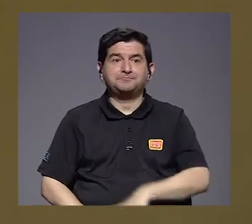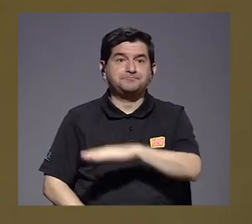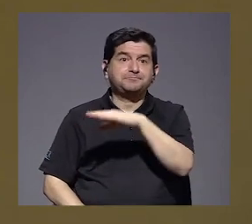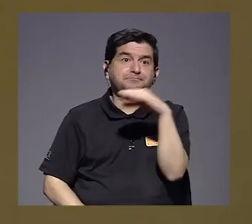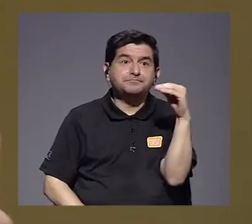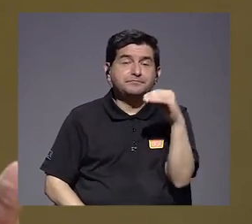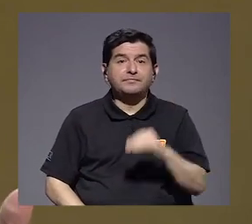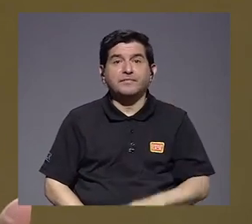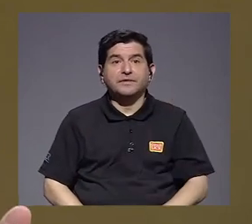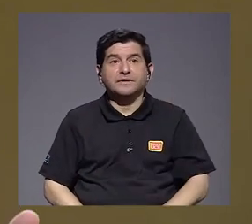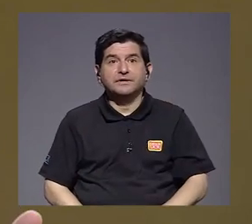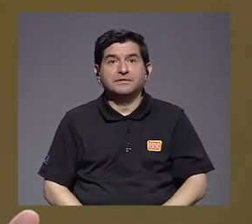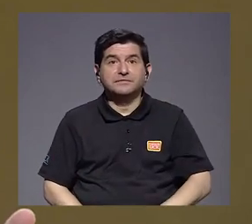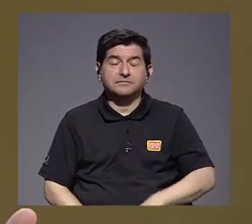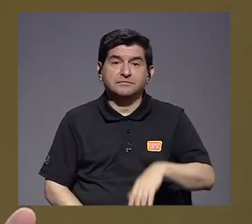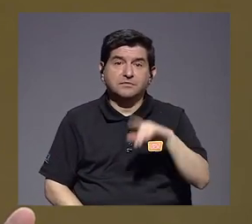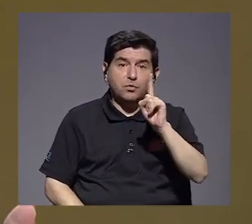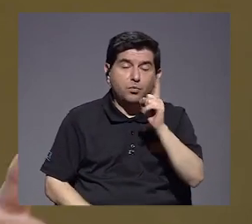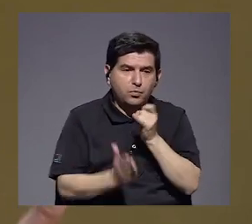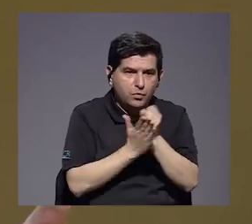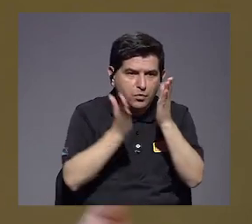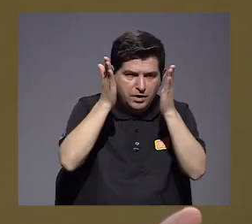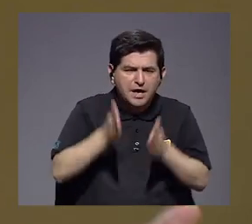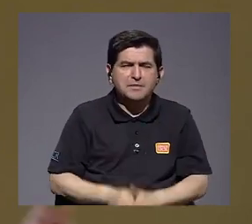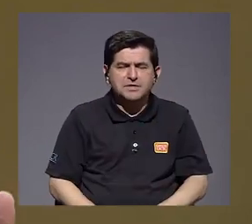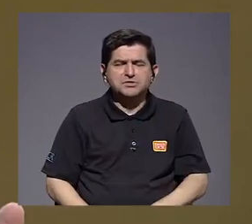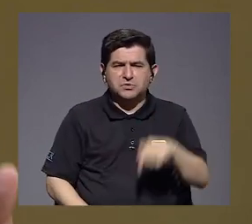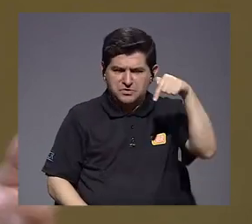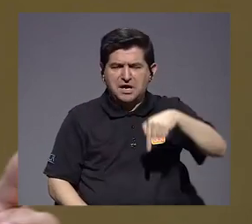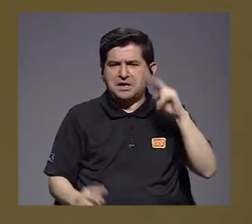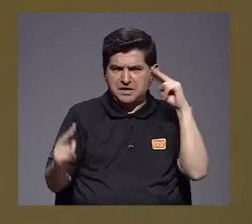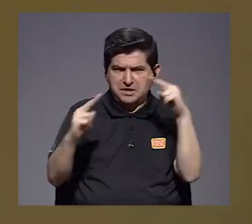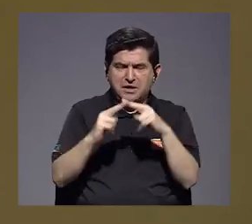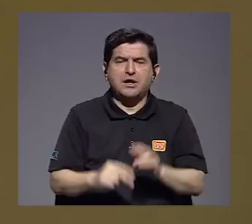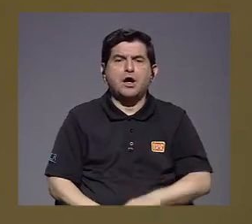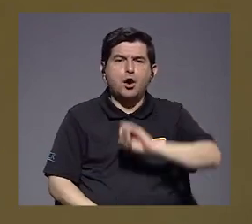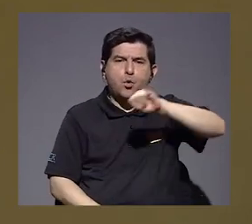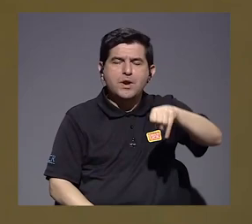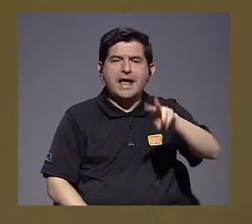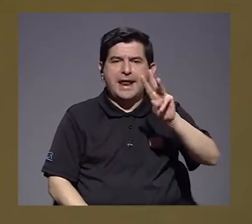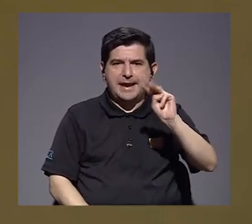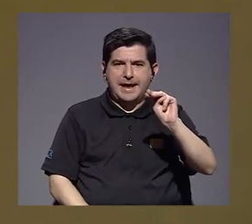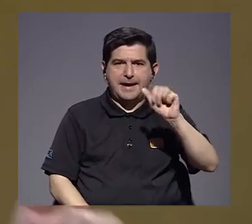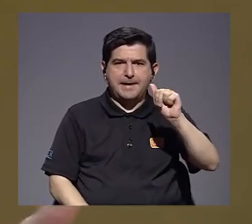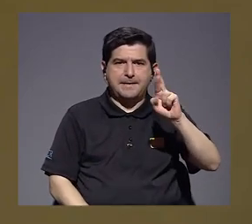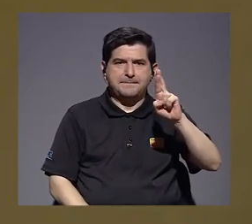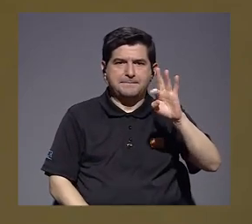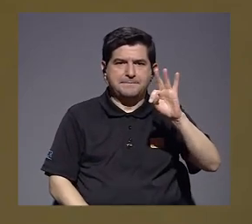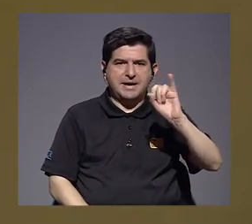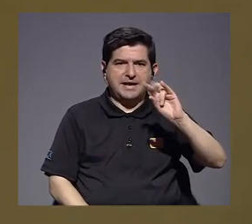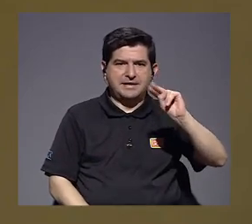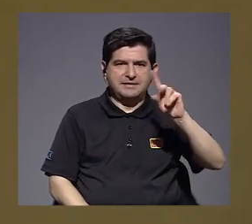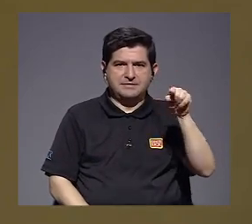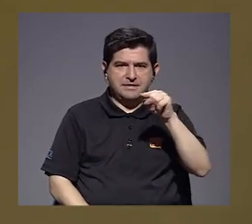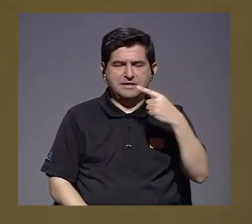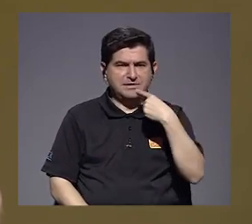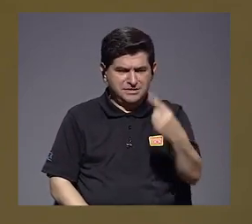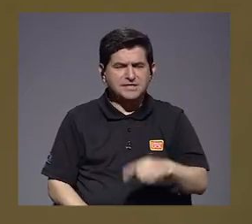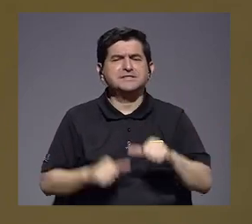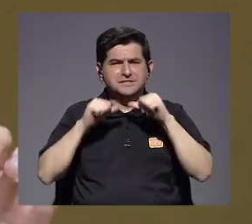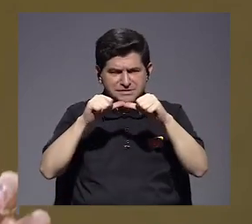una investigadora muy connotada nuestra, como doña Juliana Martínez, lo ha planteado sistemáticamente.